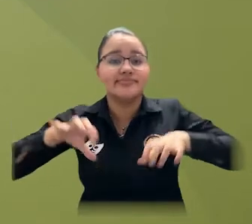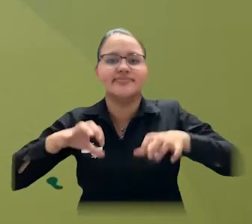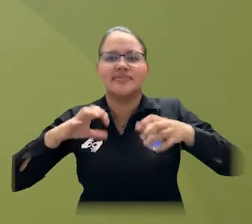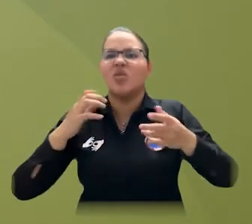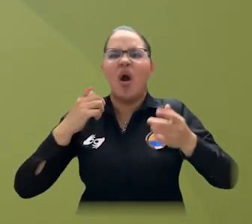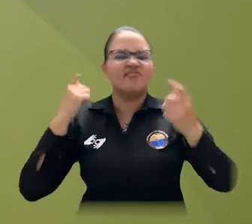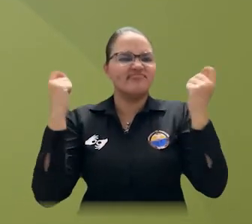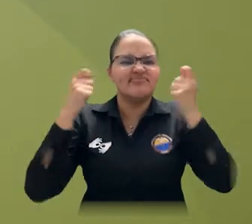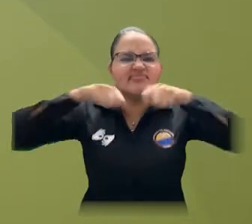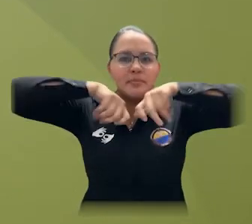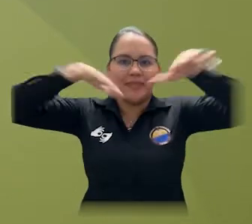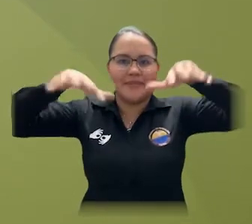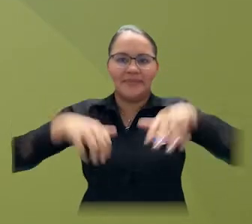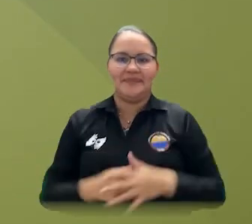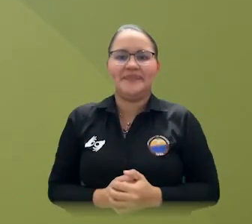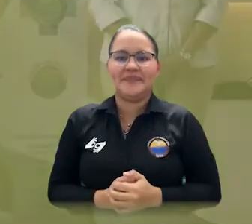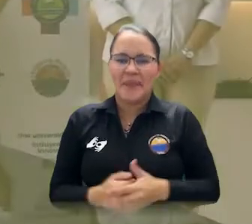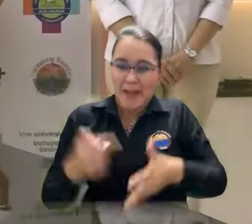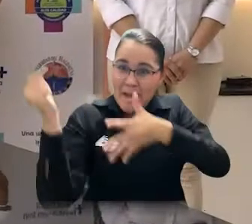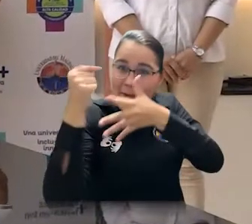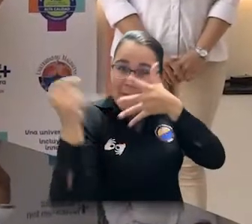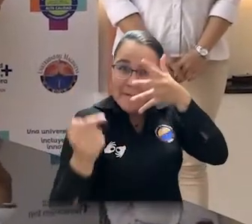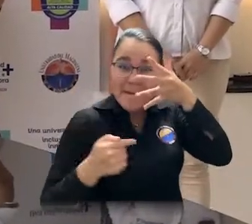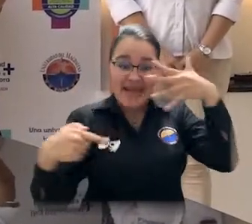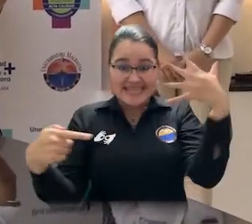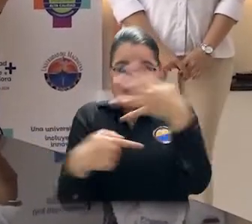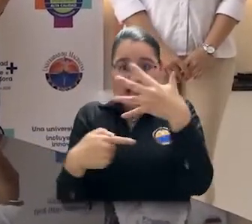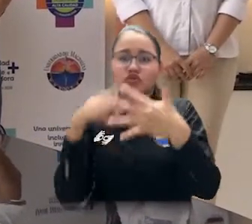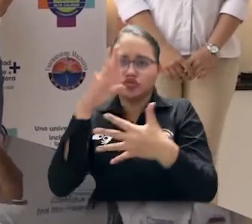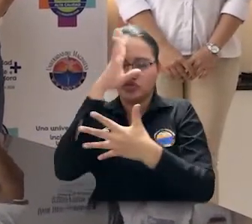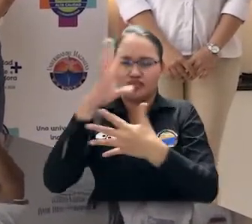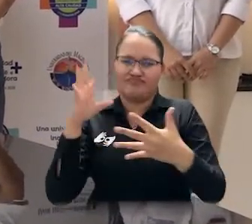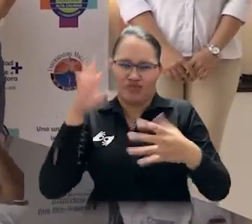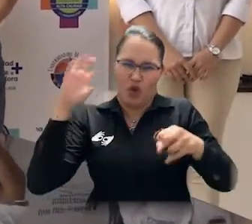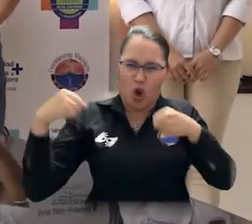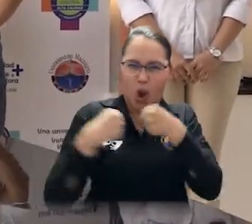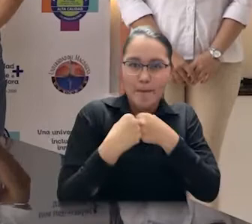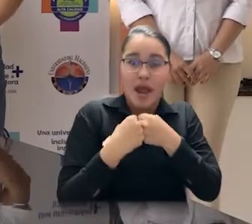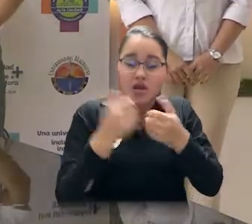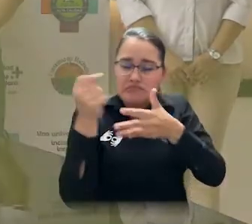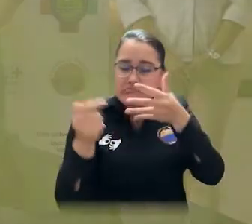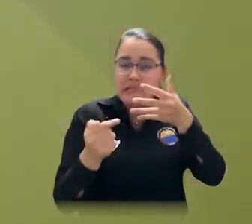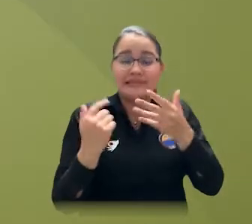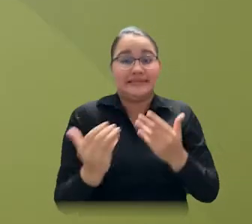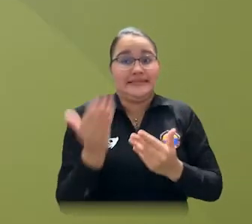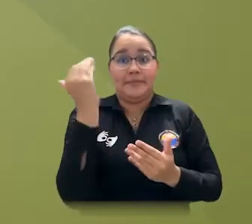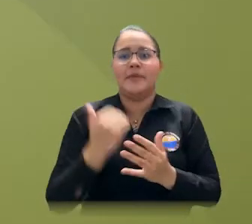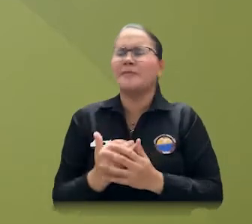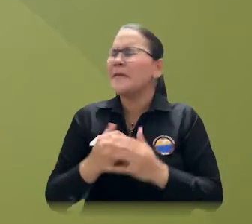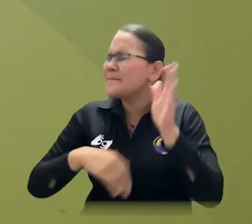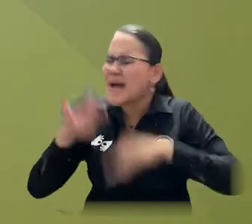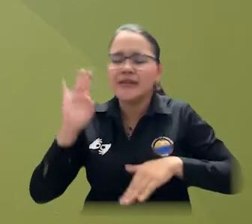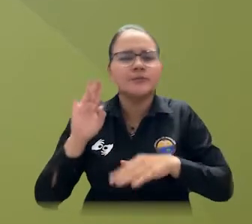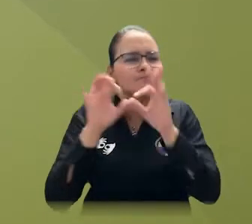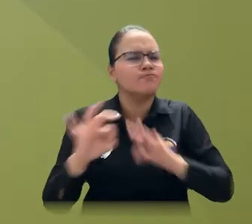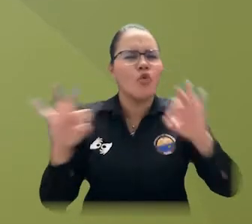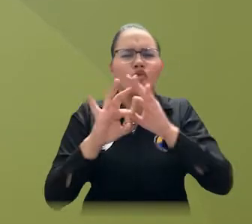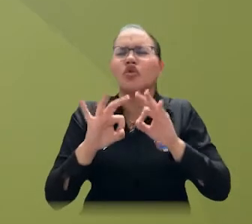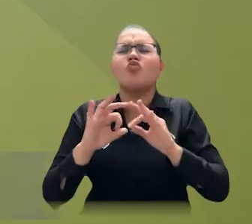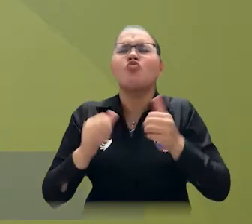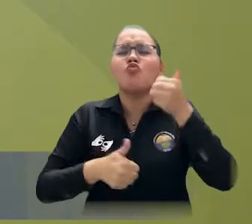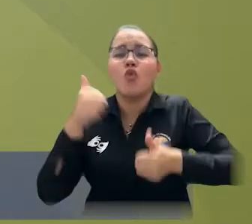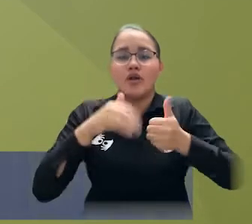incidir en los seis ejes estratégicos que están planteados en el convenio, en especial como primera iniciativa sacar adelante la Cátedra de